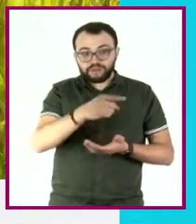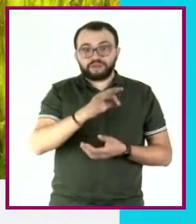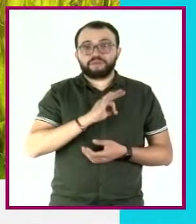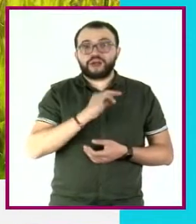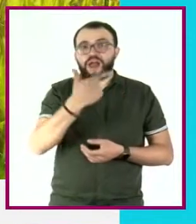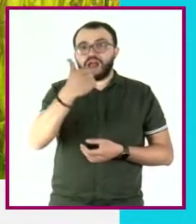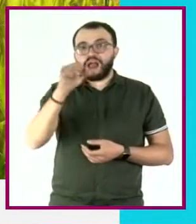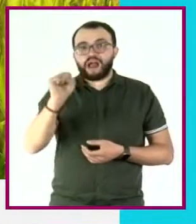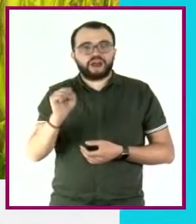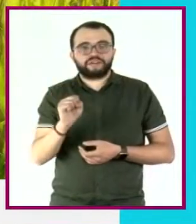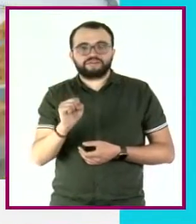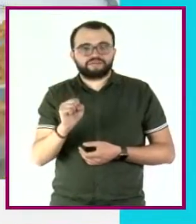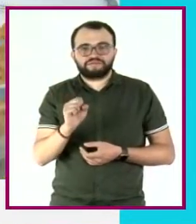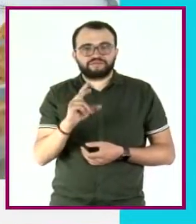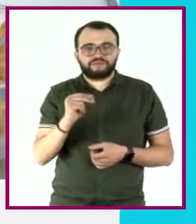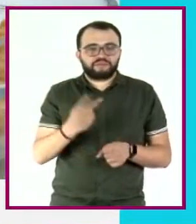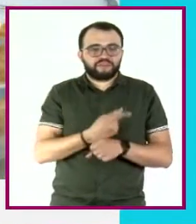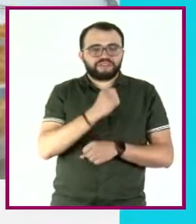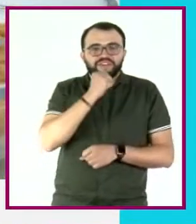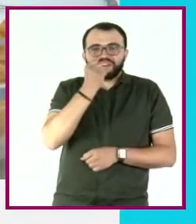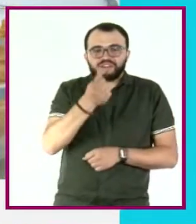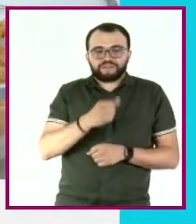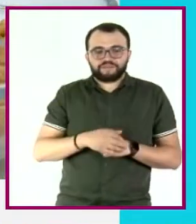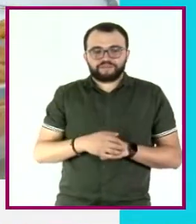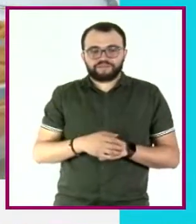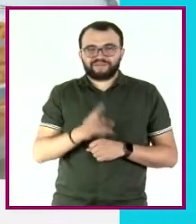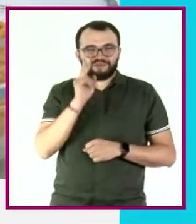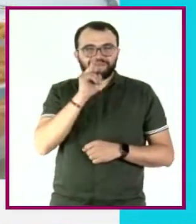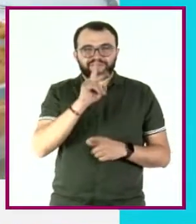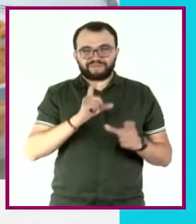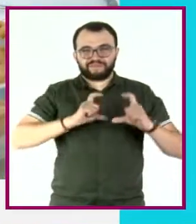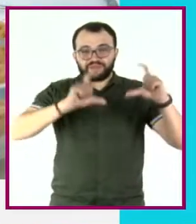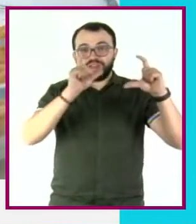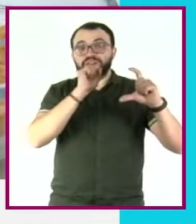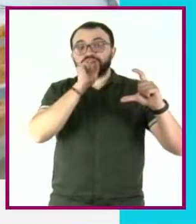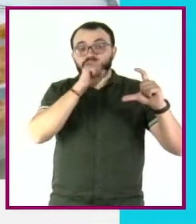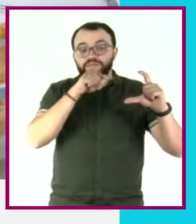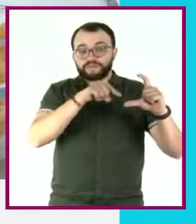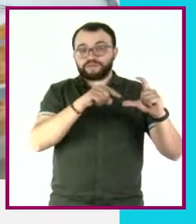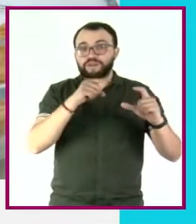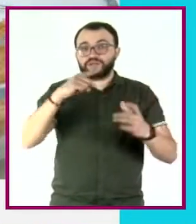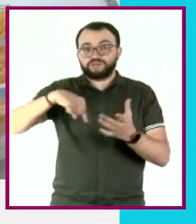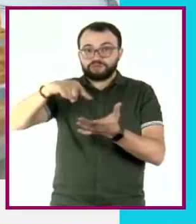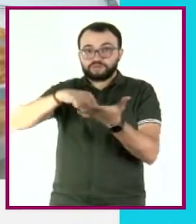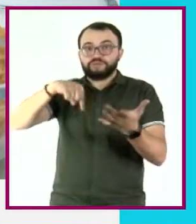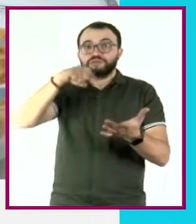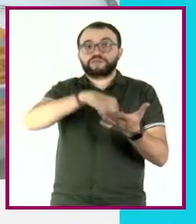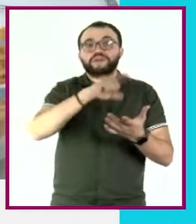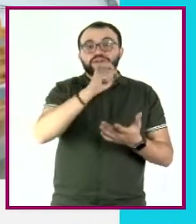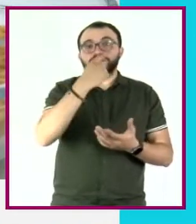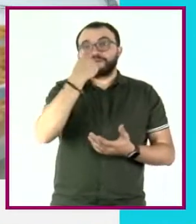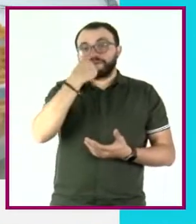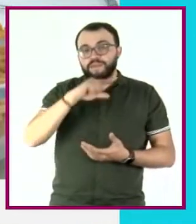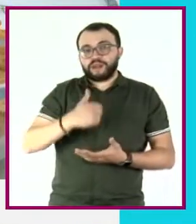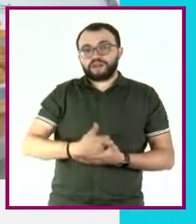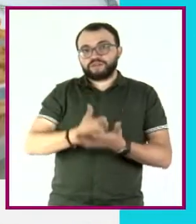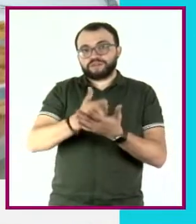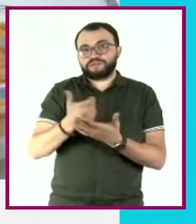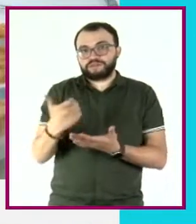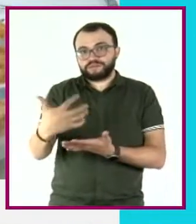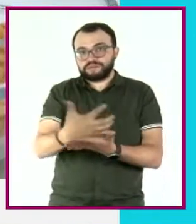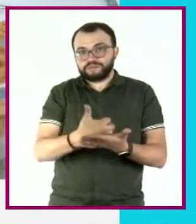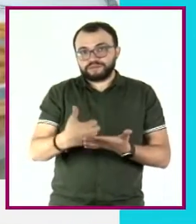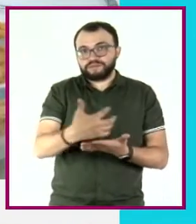gases de efecto invernadero. Como vimos en la cápsula, también son, en ciertos lugares, una fuente de ingresos para las personas que los